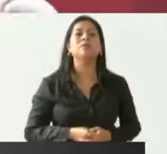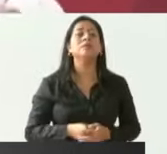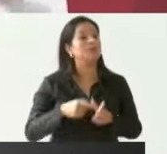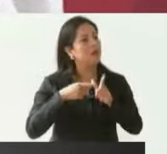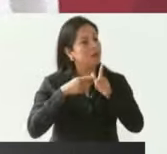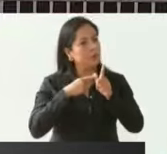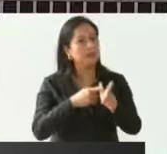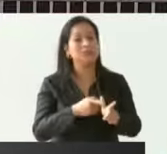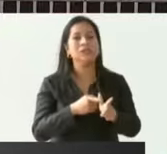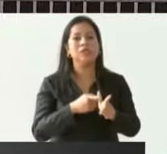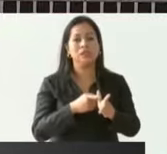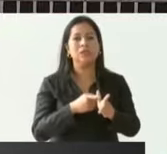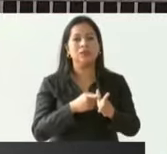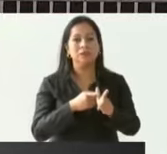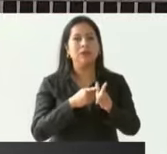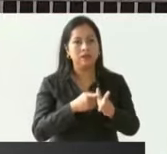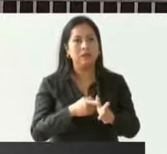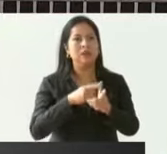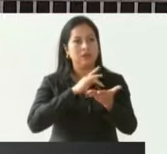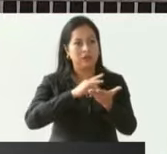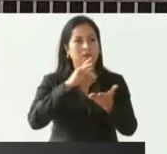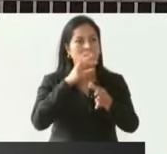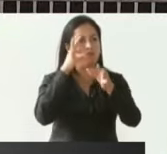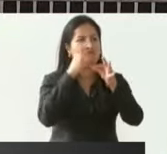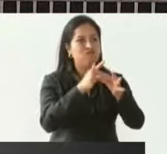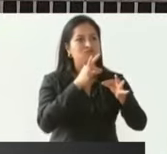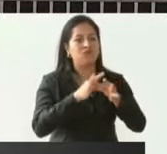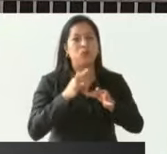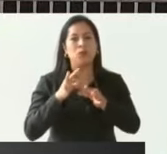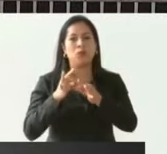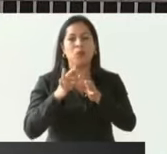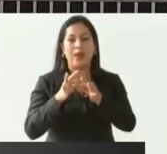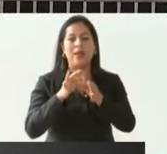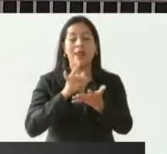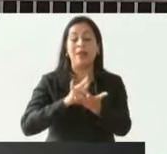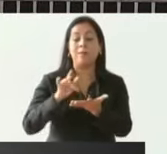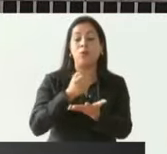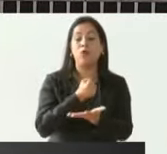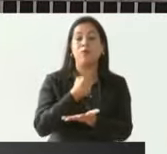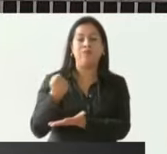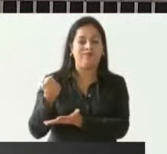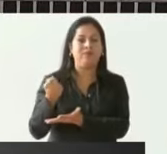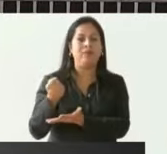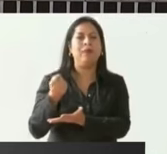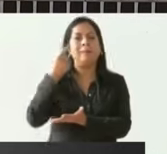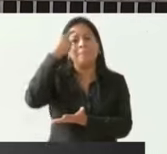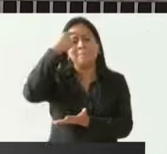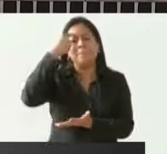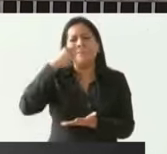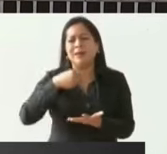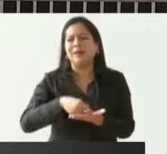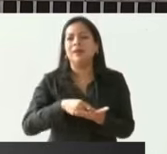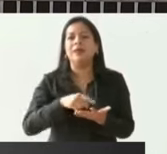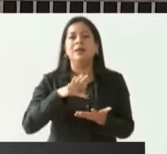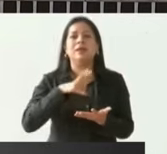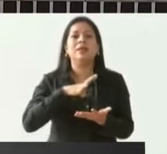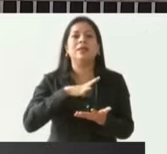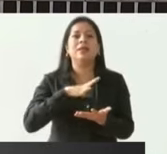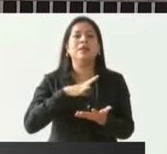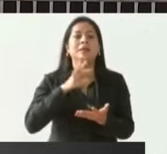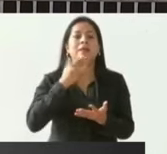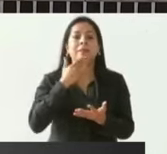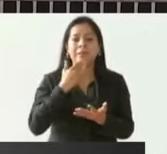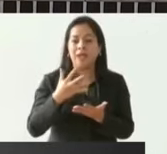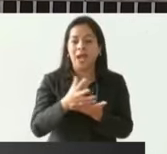continuar llegando puntualmente ese apoyo se van a mantener los precios de